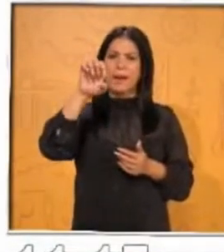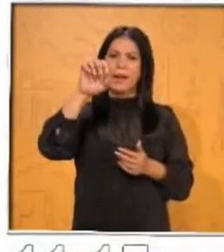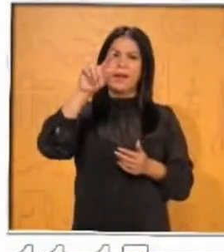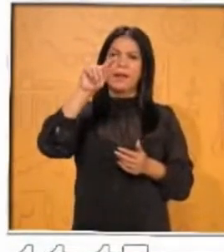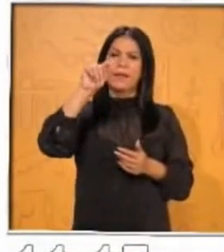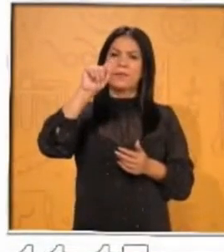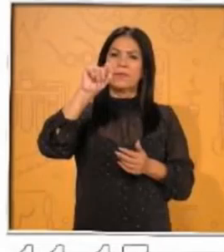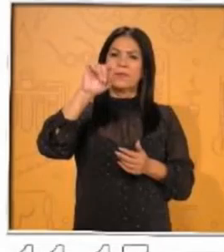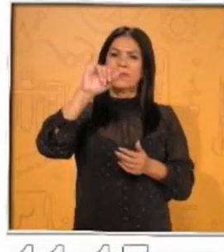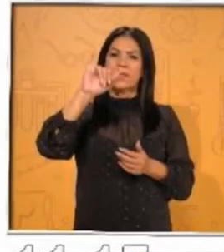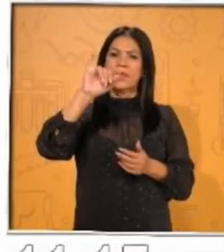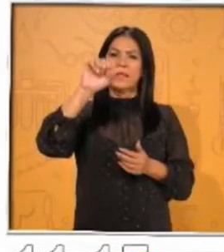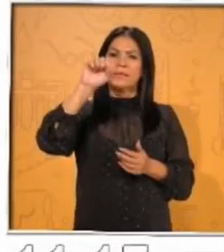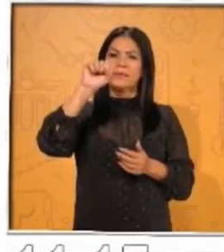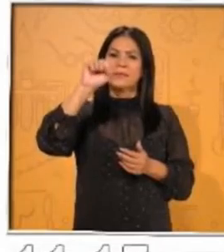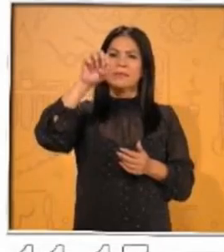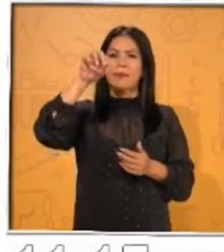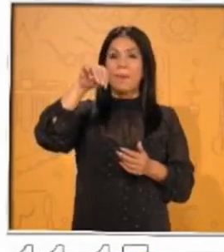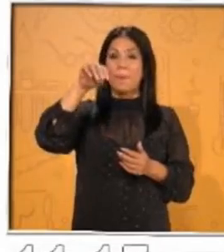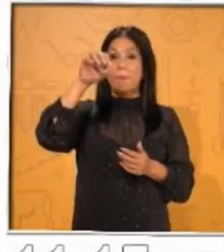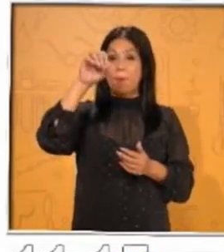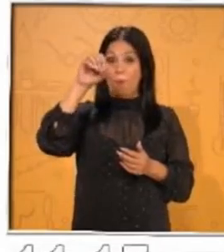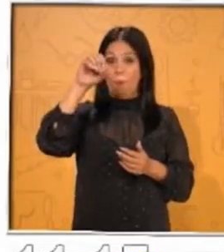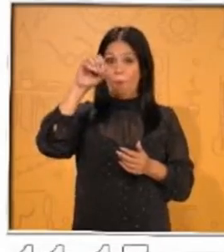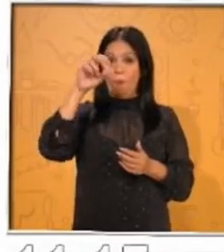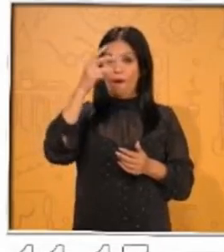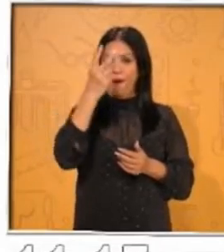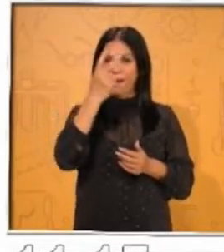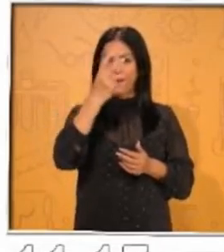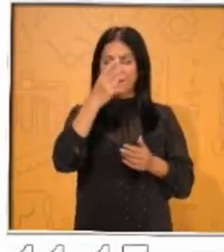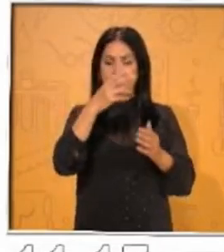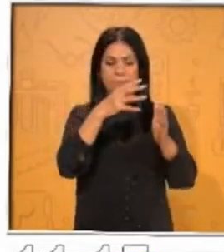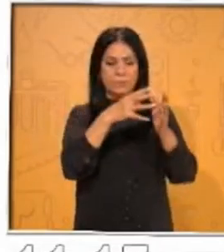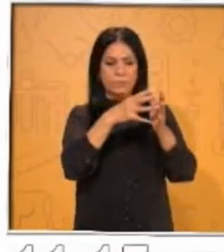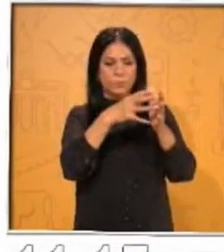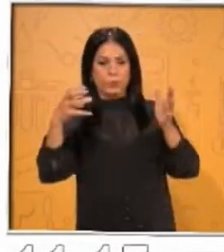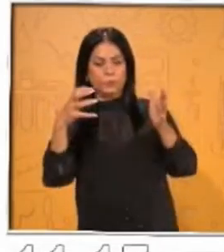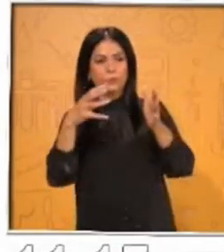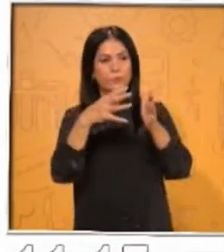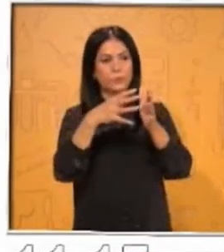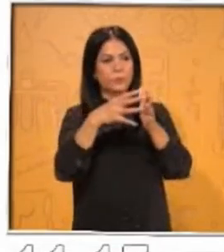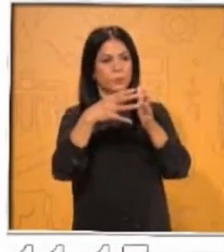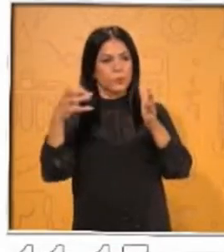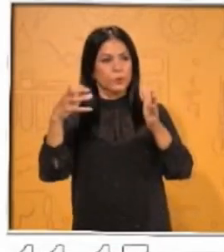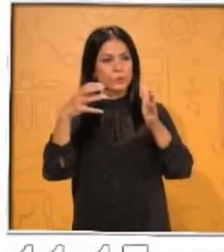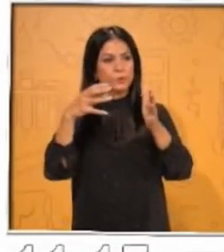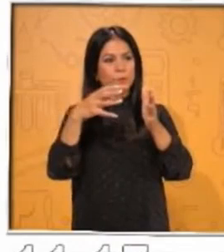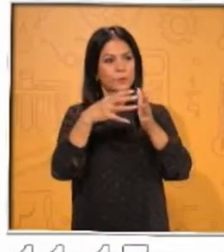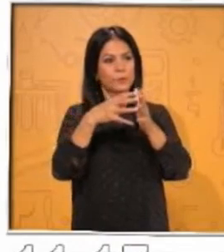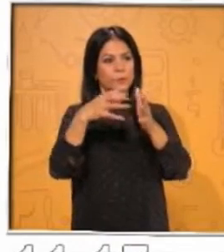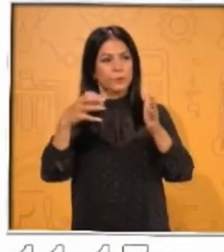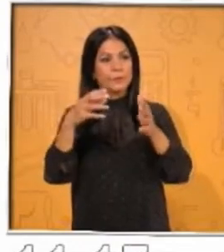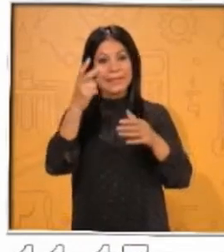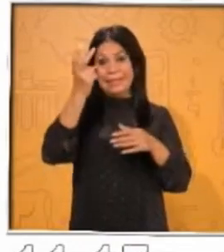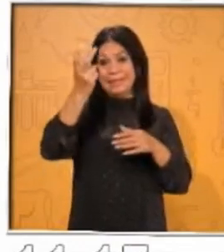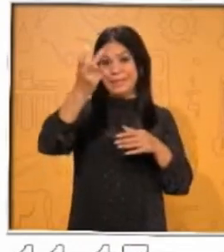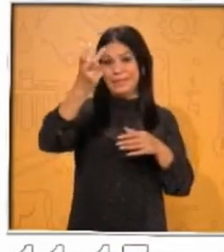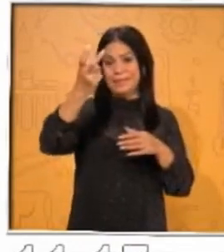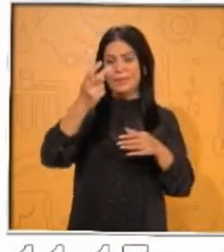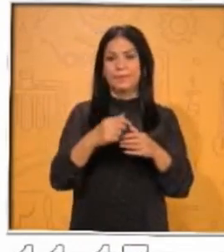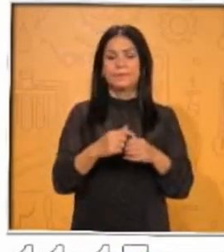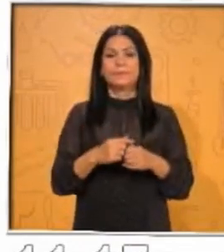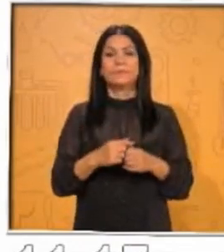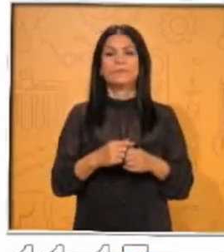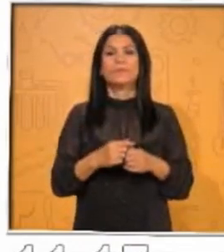herradura que es atraída por pequeños objetos metálicos. Y bueno, esto nos hace mención a lo siguiente. Cuando